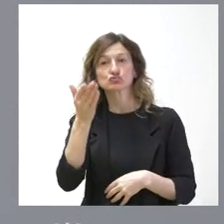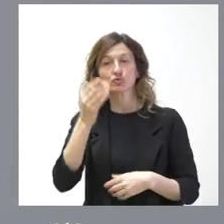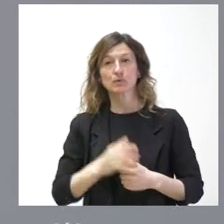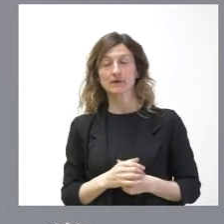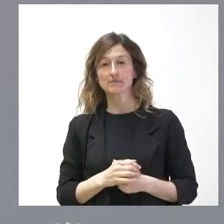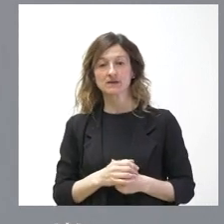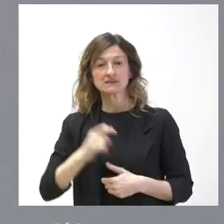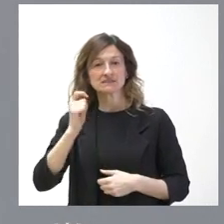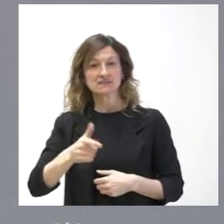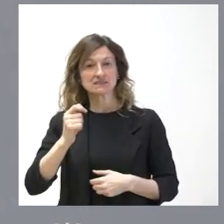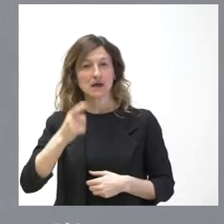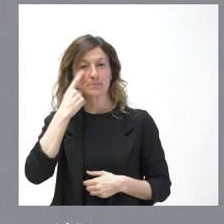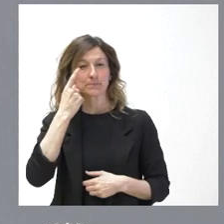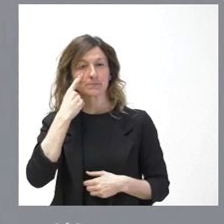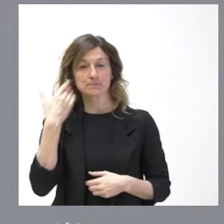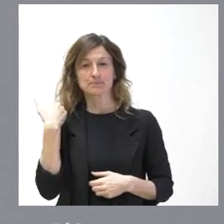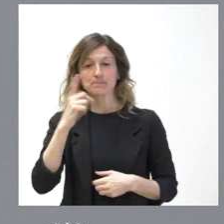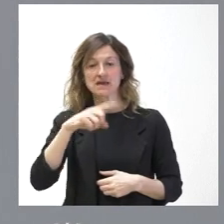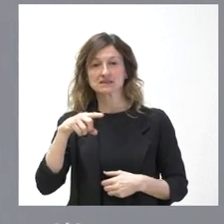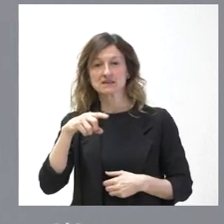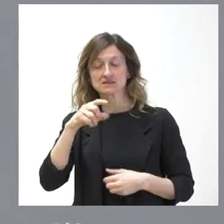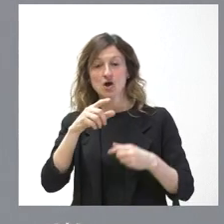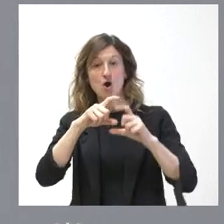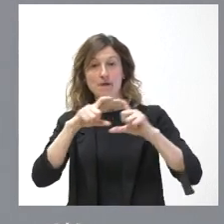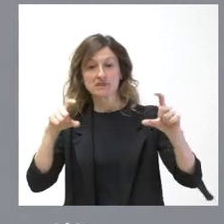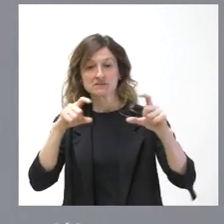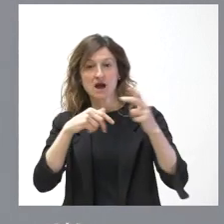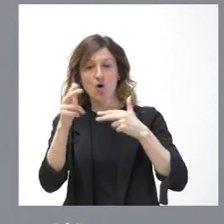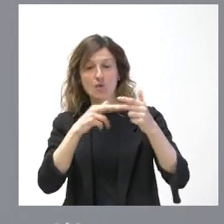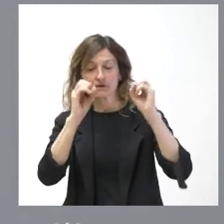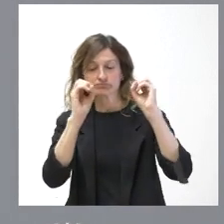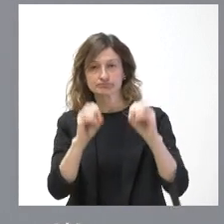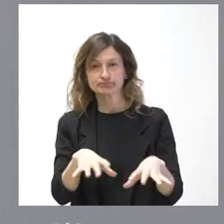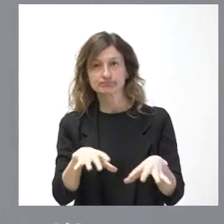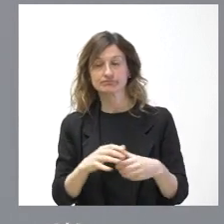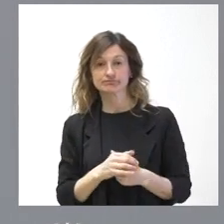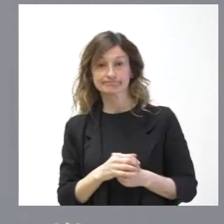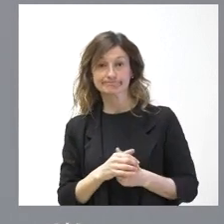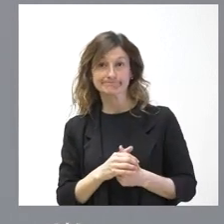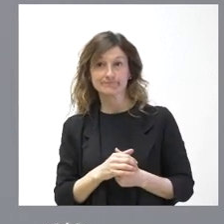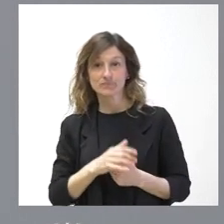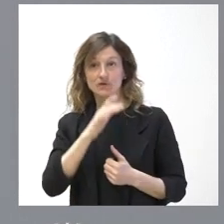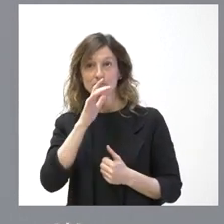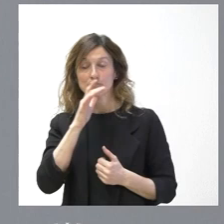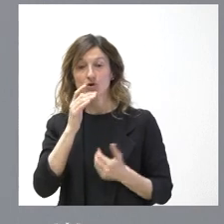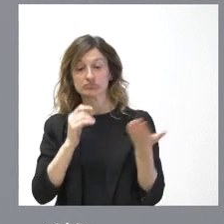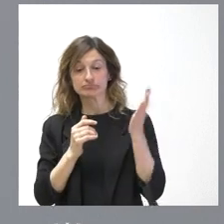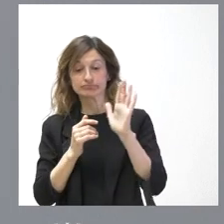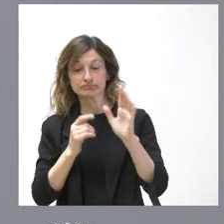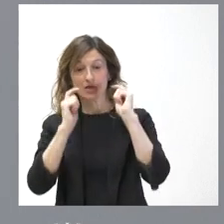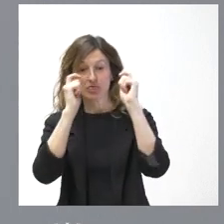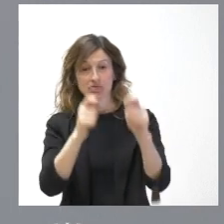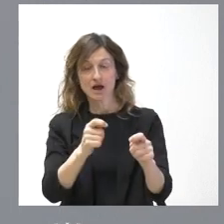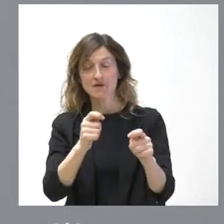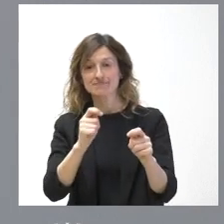tan habitual como está siendo en estos últimos meses el abandono de obras por parte de las empresas que han licitado o que han sido adjudicadas estas obras